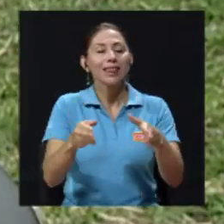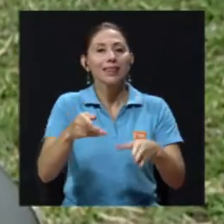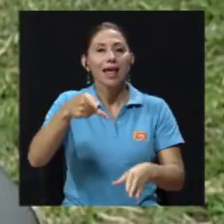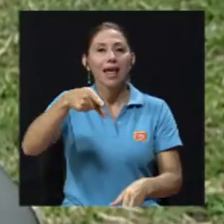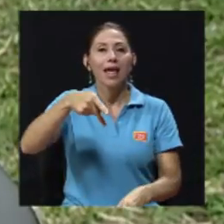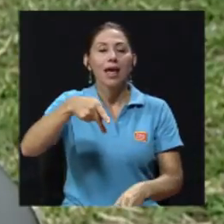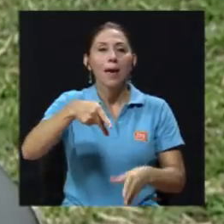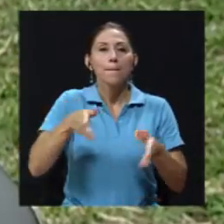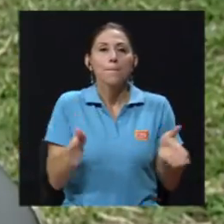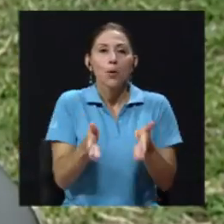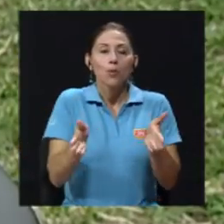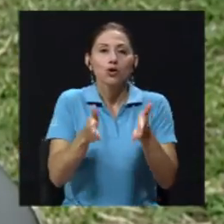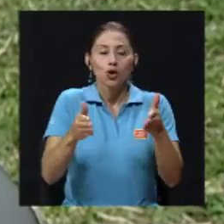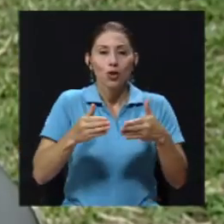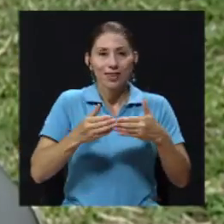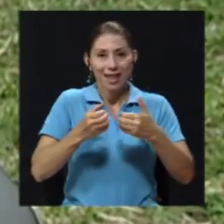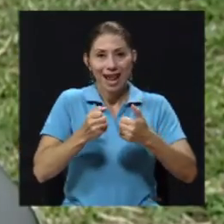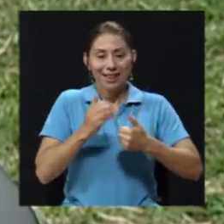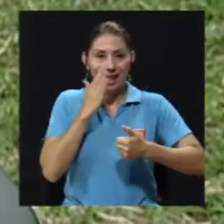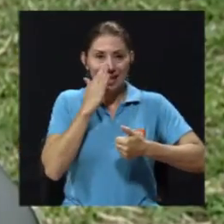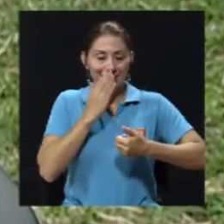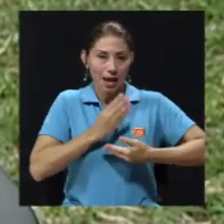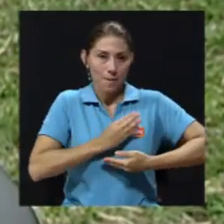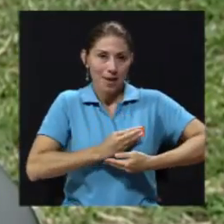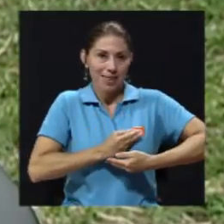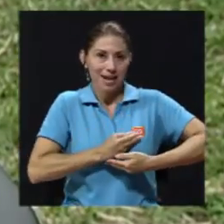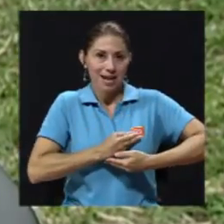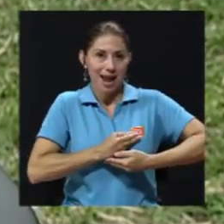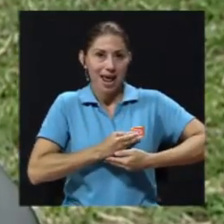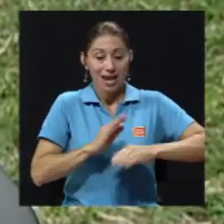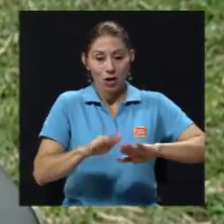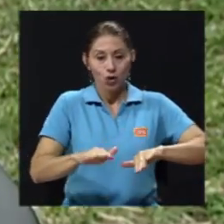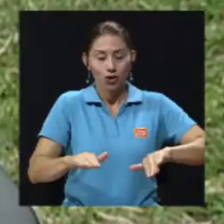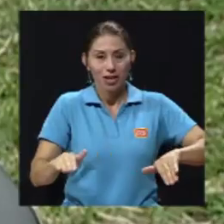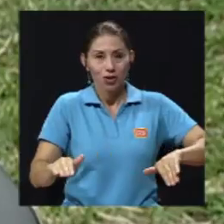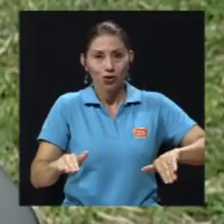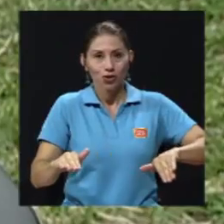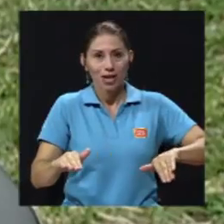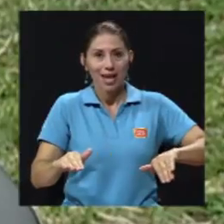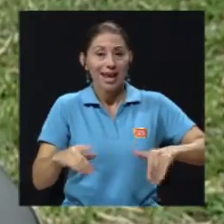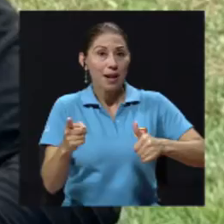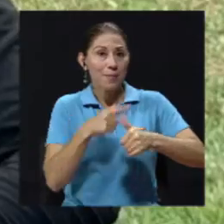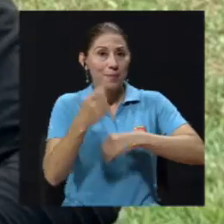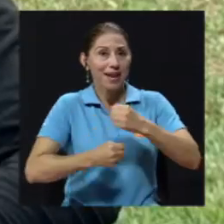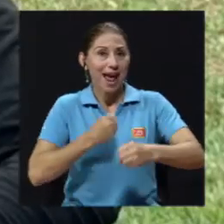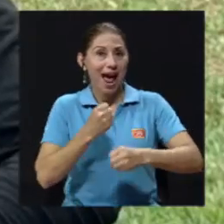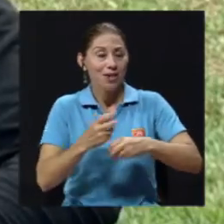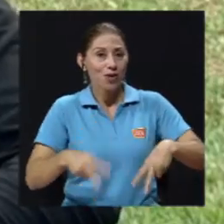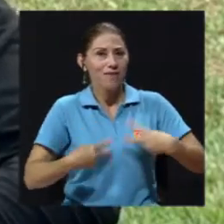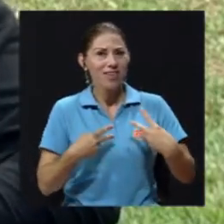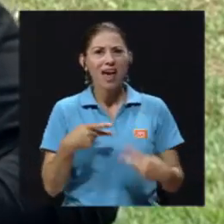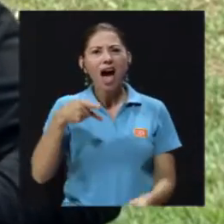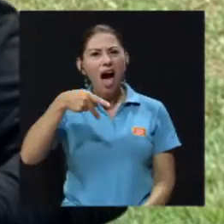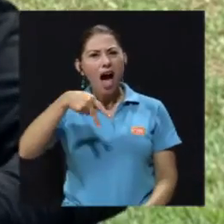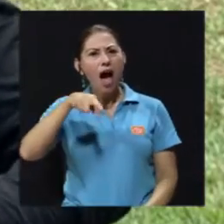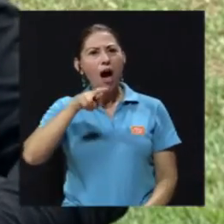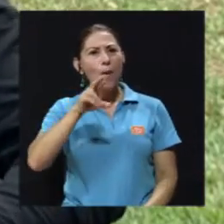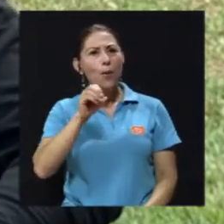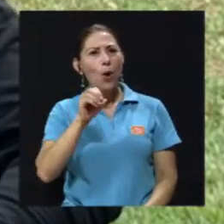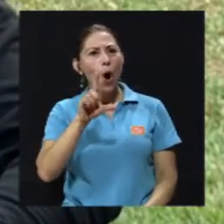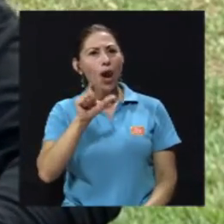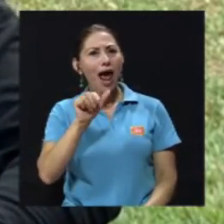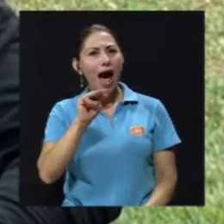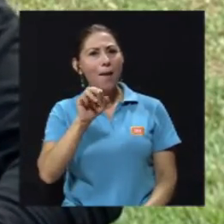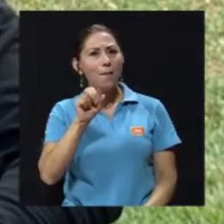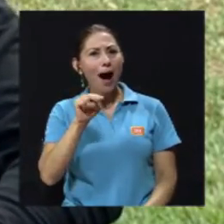lactancia materna y alimentación de los niños en la comunidad durante el primer año de vida. ProLamanco. ProLamanco, sí, es que es un título muy largo.